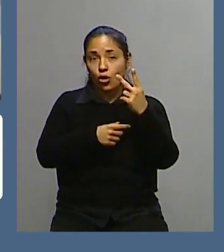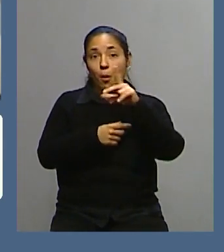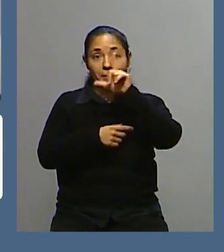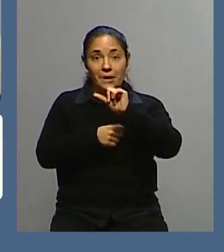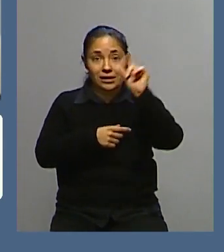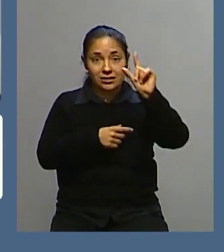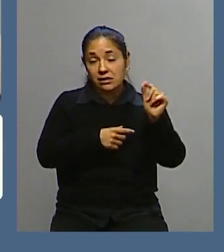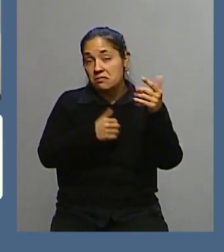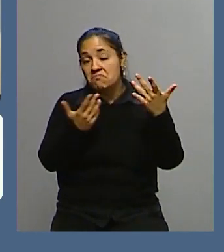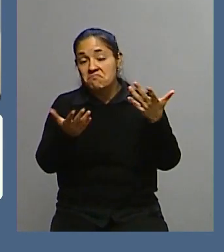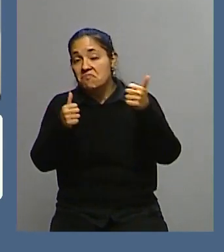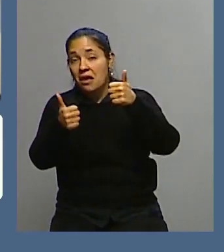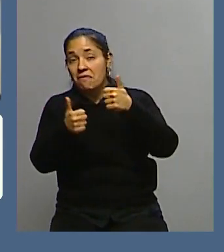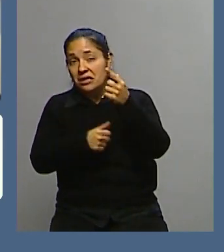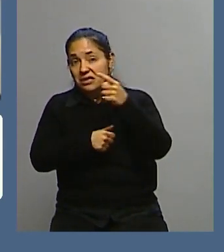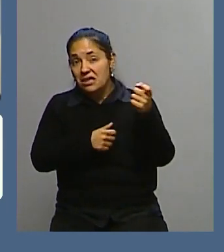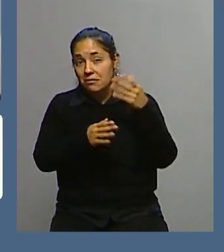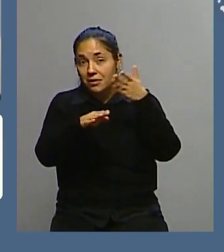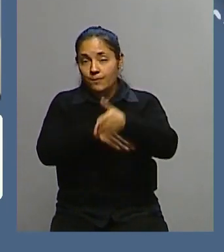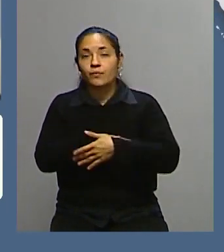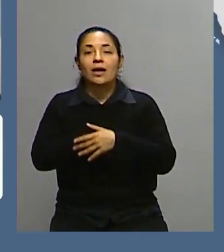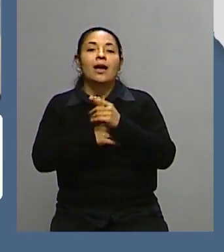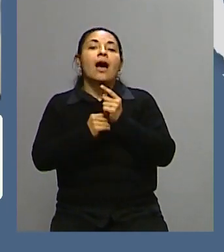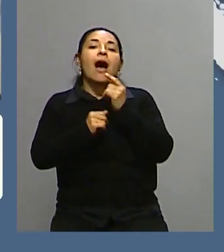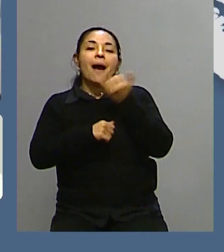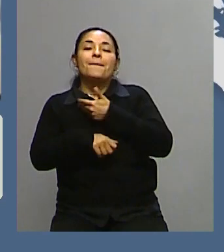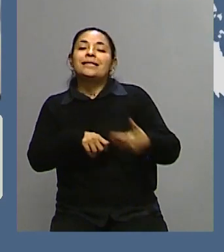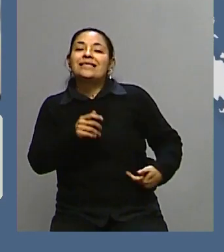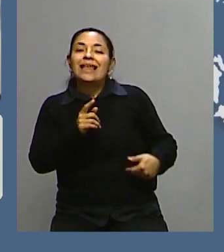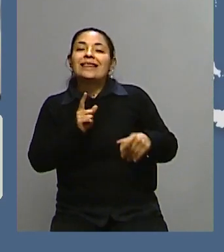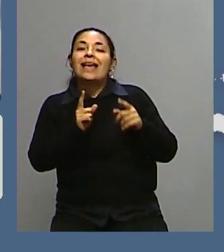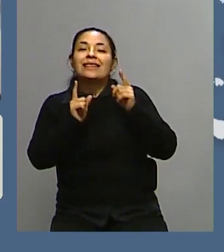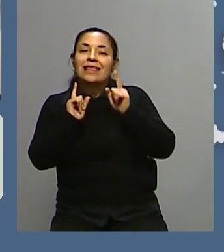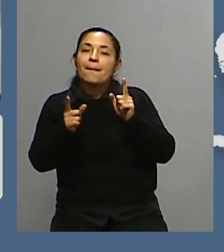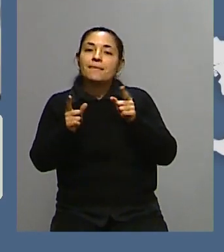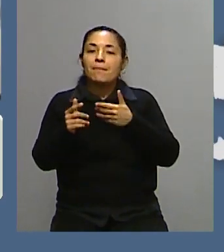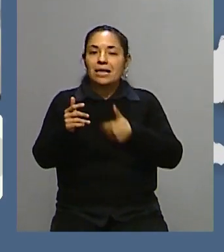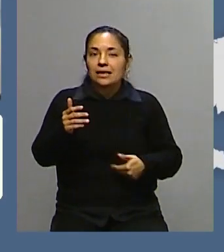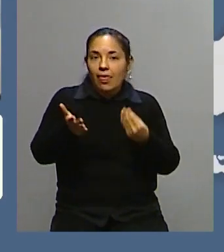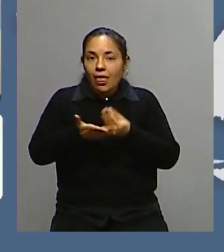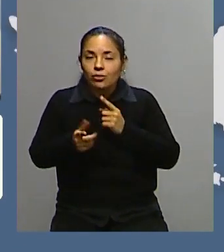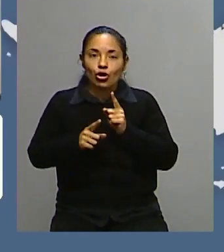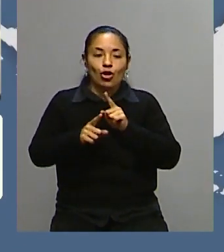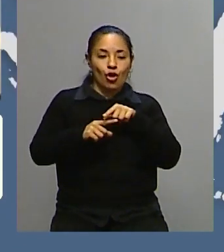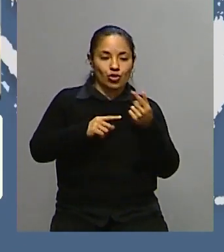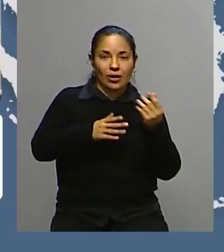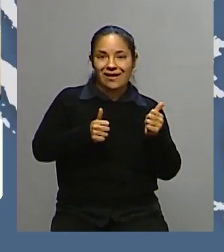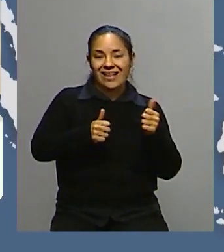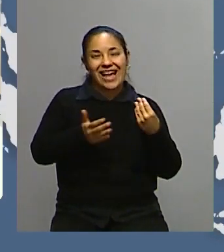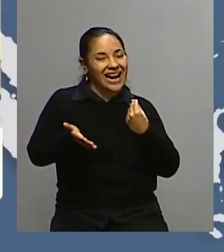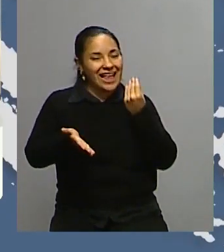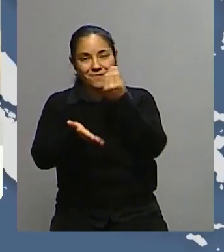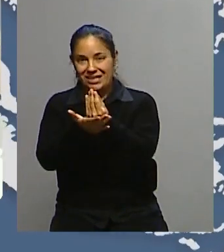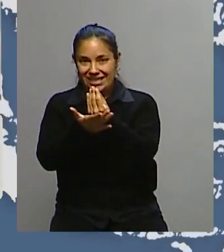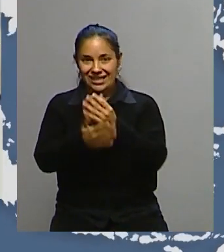incluidos. Los mandatarios son representantes, ¿no es cierto? Claro, claro, claro. Por lo masivo de este evento solamente